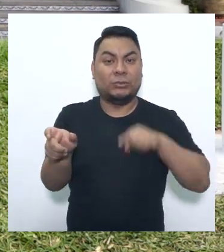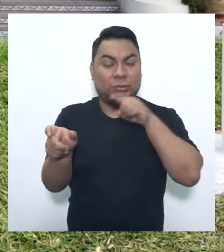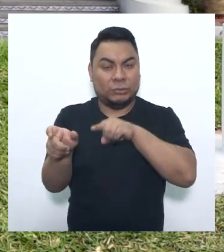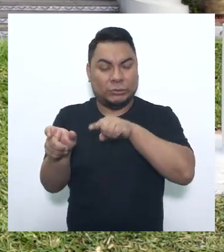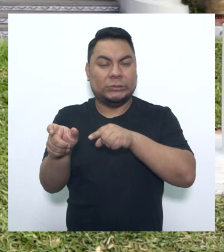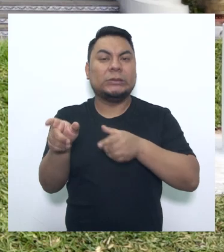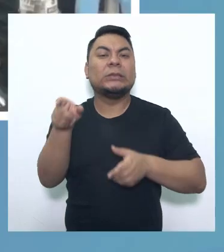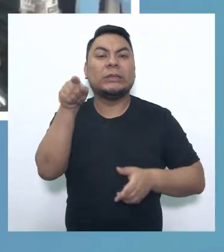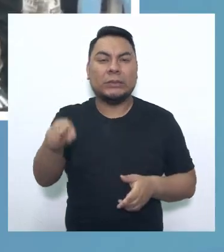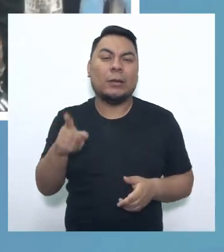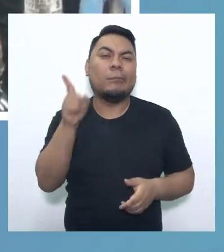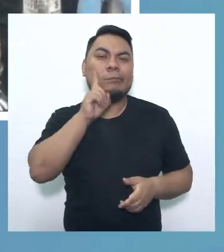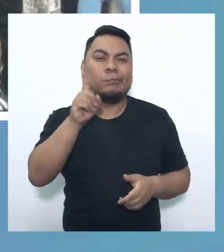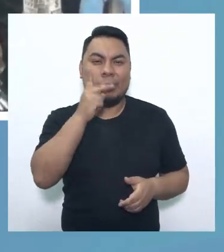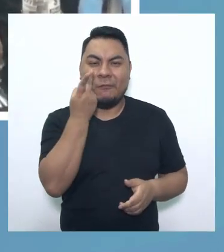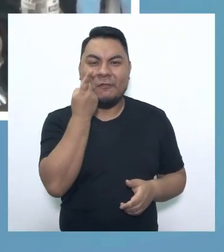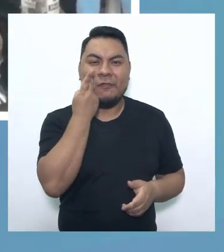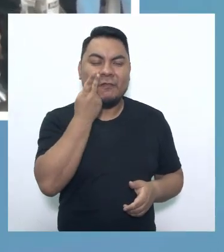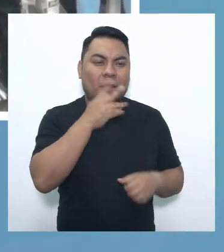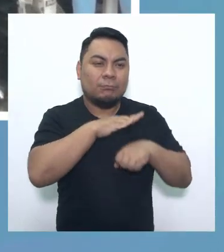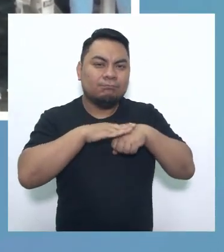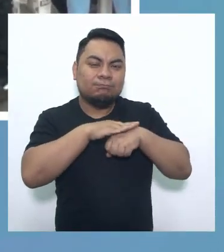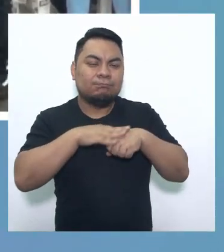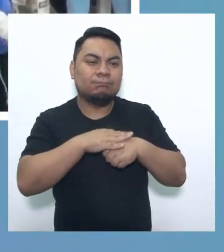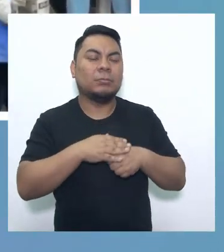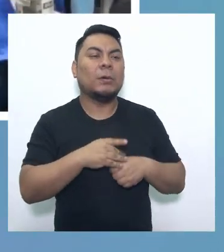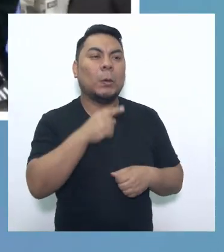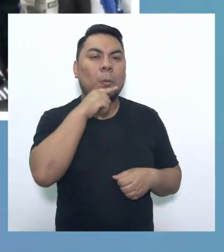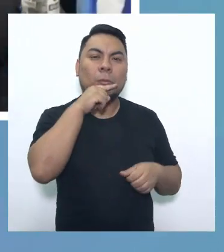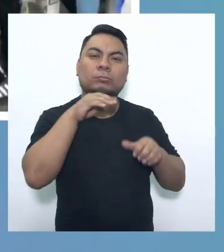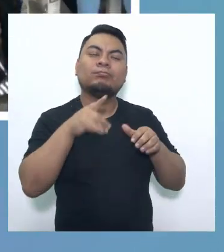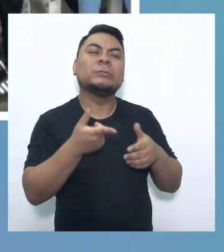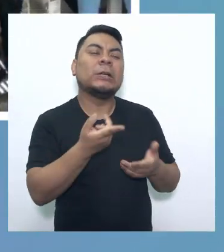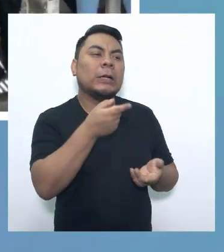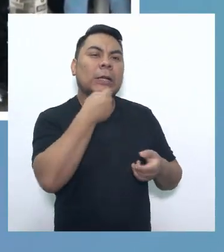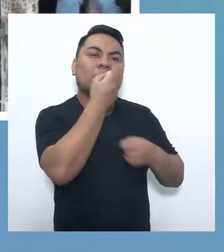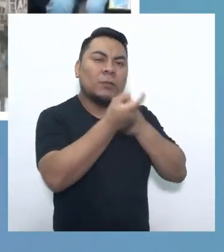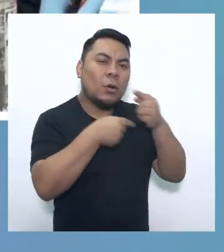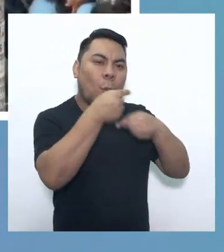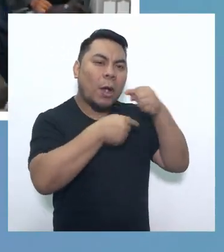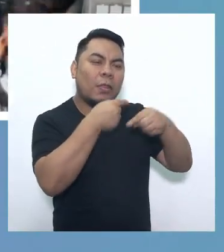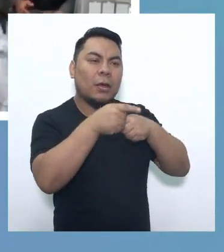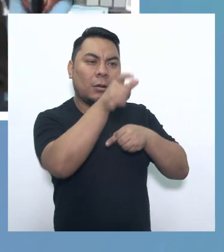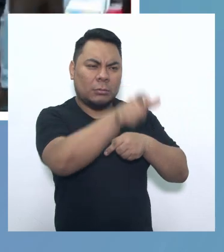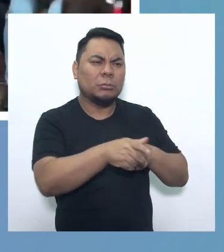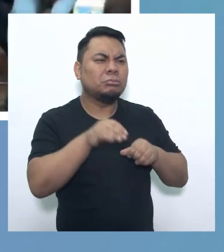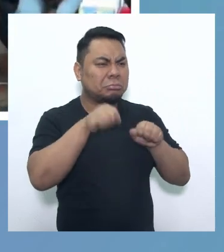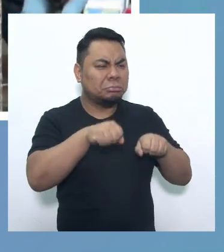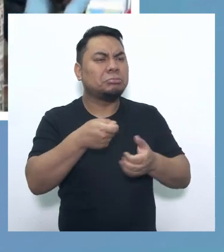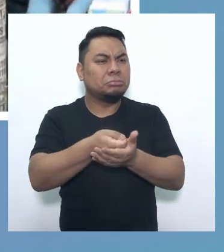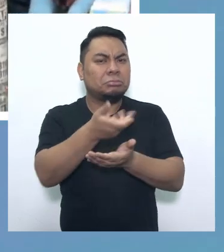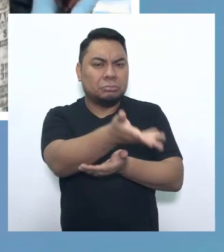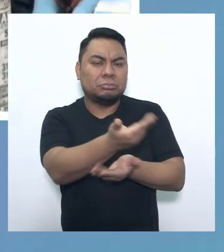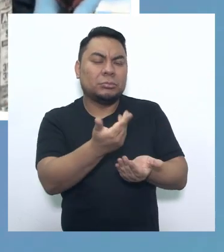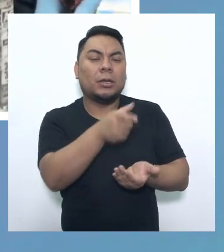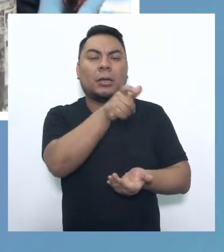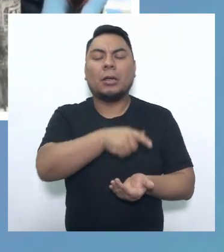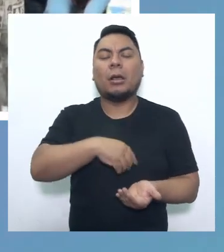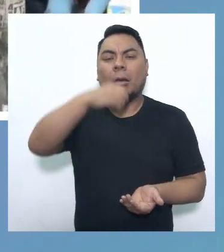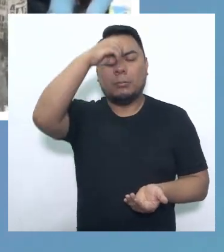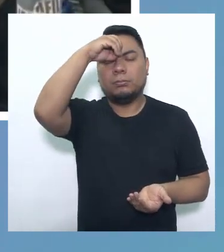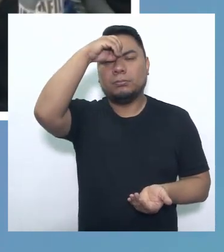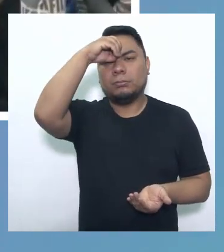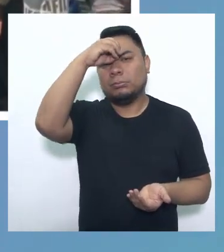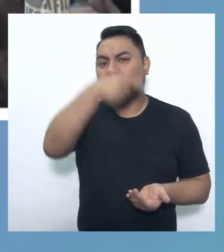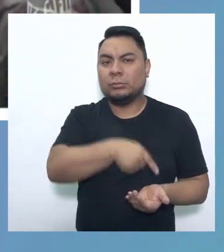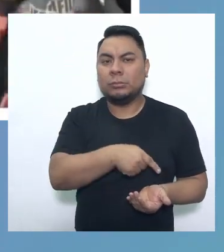viene a ser el estafador induce o mantiene en error a otra persona que es el agraviado o